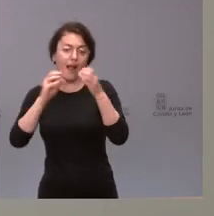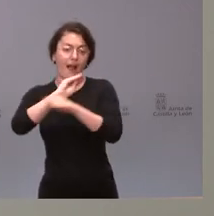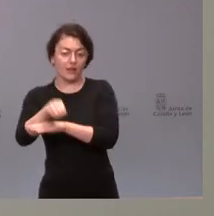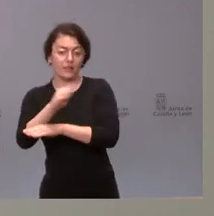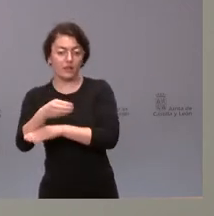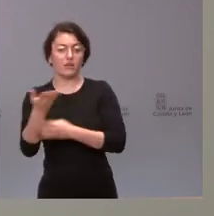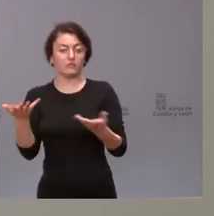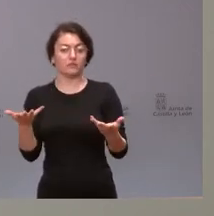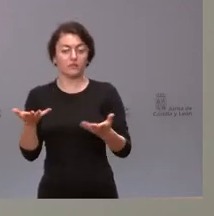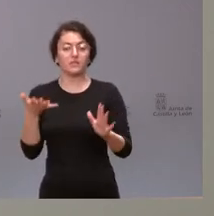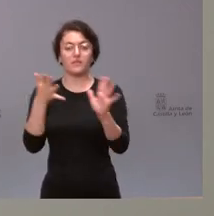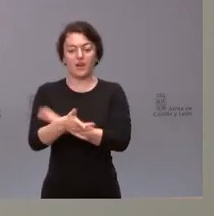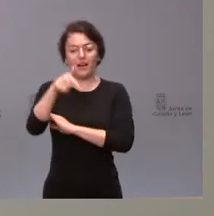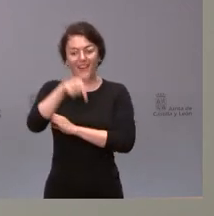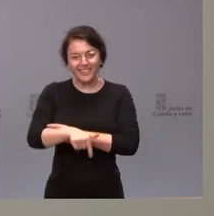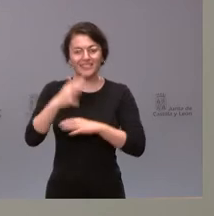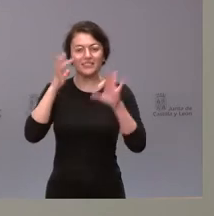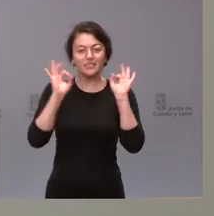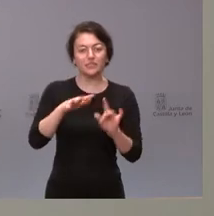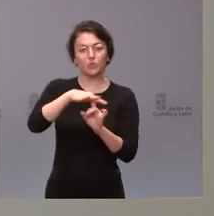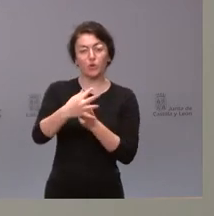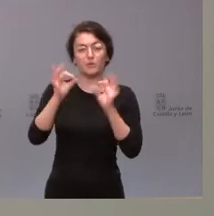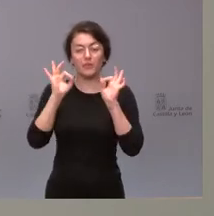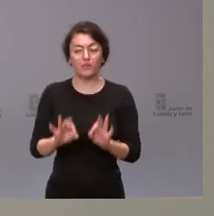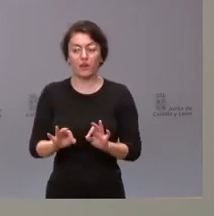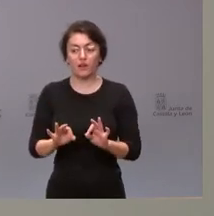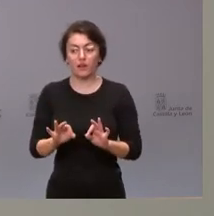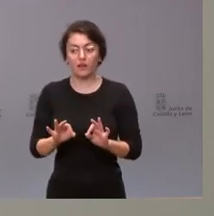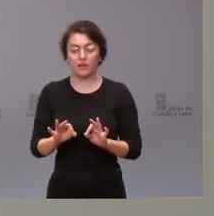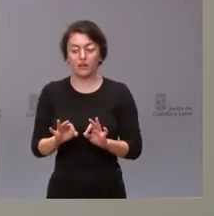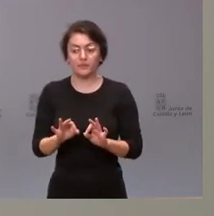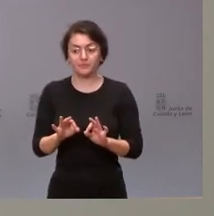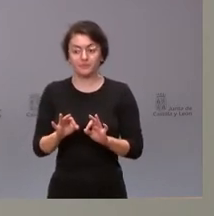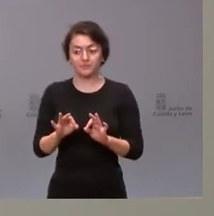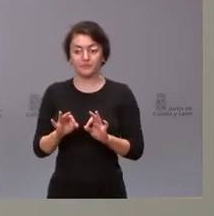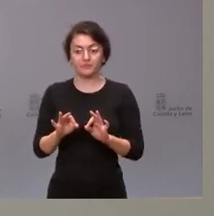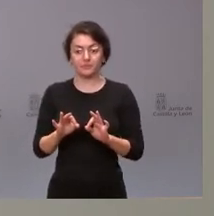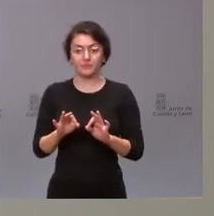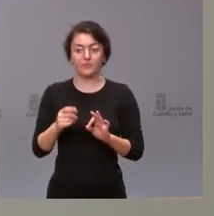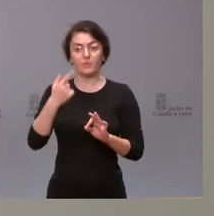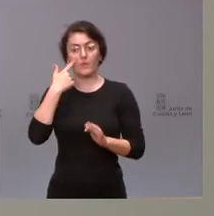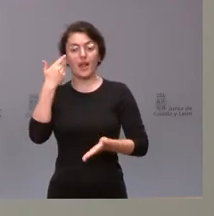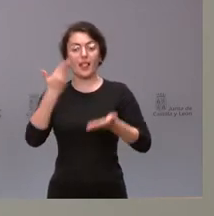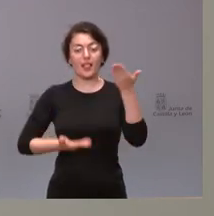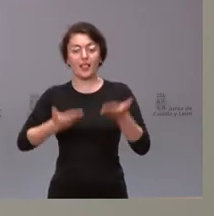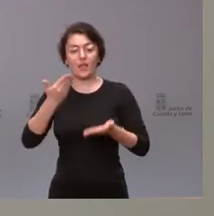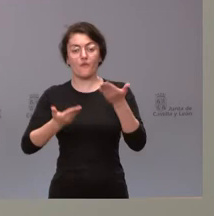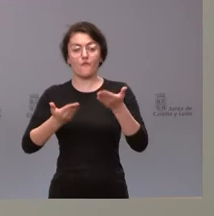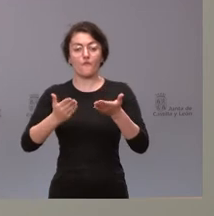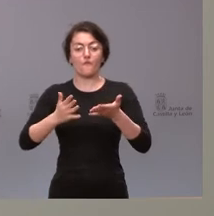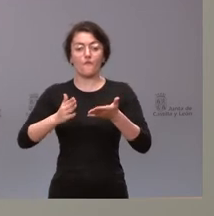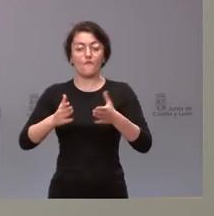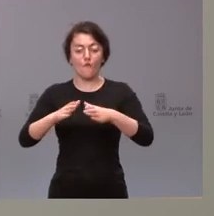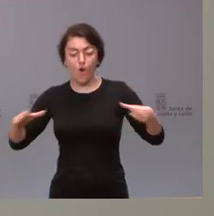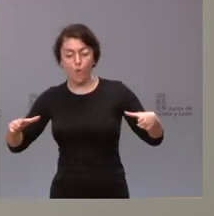este caso concreto y específico en relación con el volumen, los datos, la capacidad de aislamiento y la